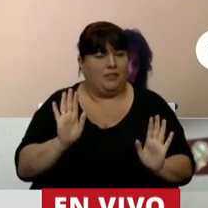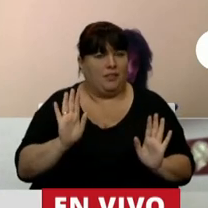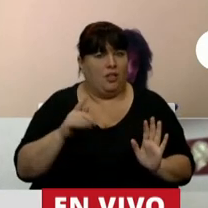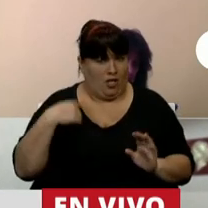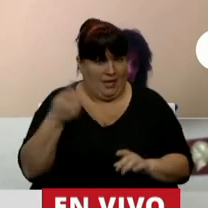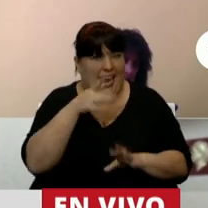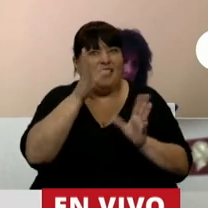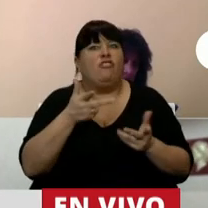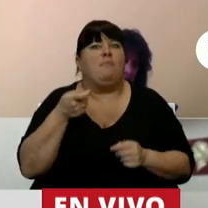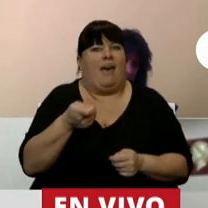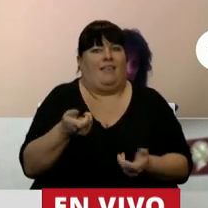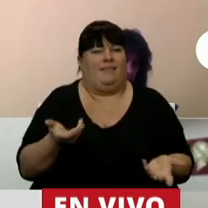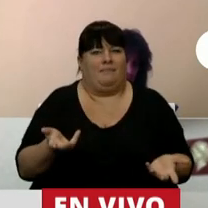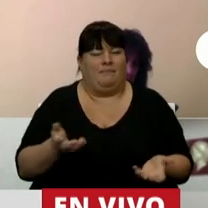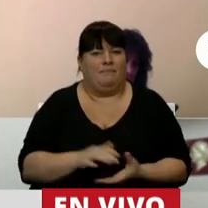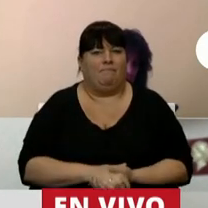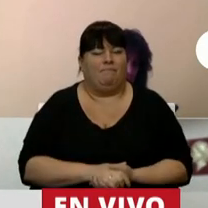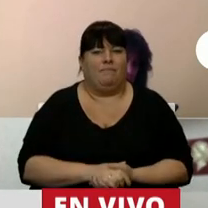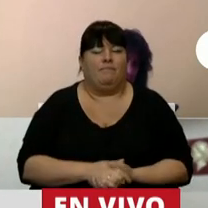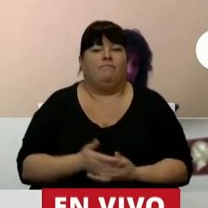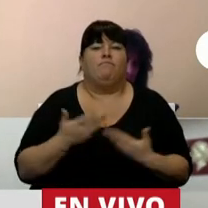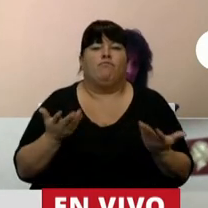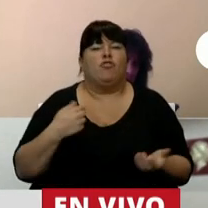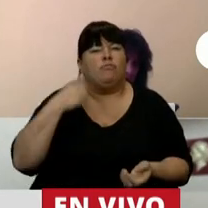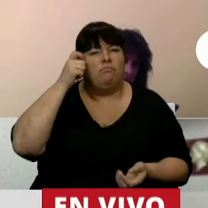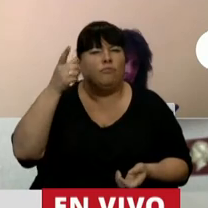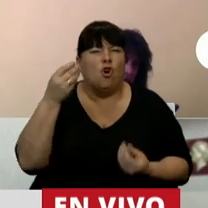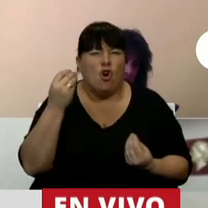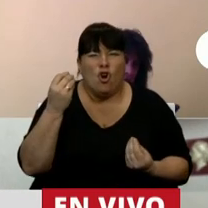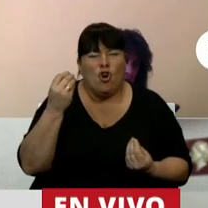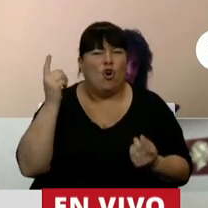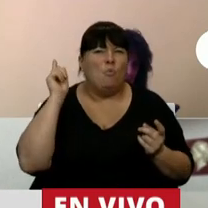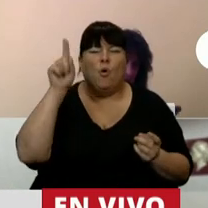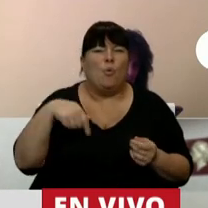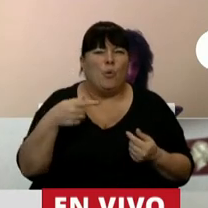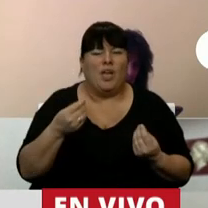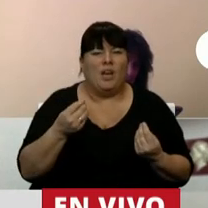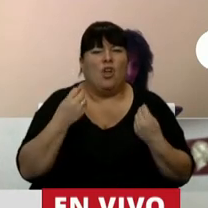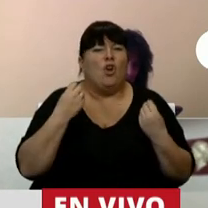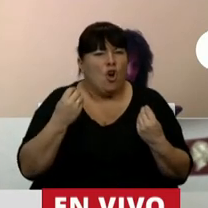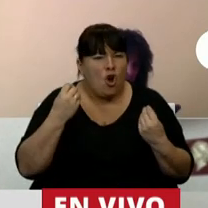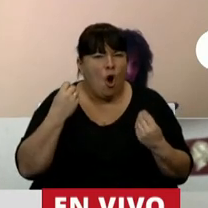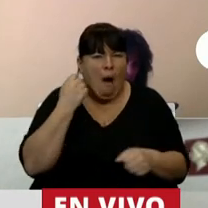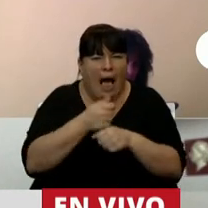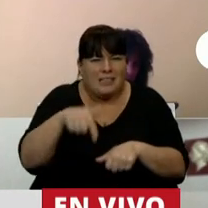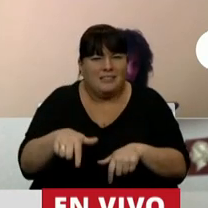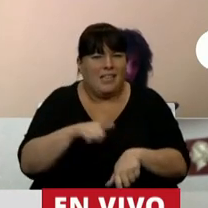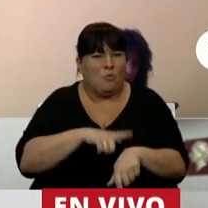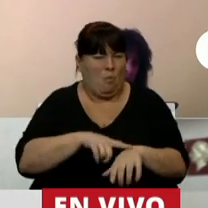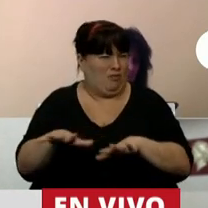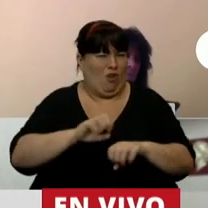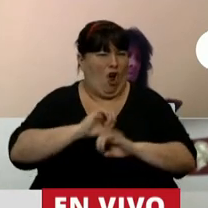Estamos frente a un genocidio. Entonces yo me pregunto, ¿cómo llegamos? ¿Cómo llegamos a esta barbarie?